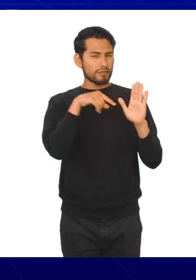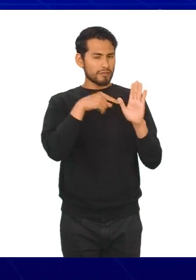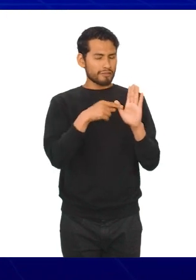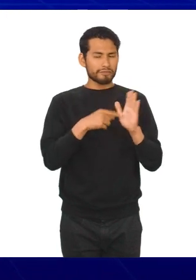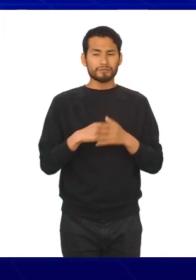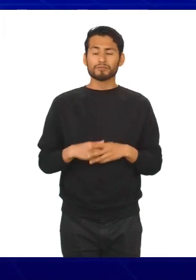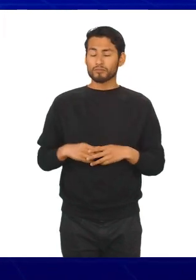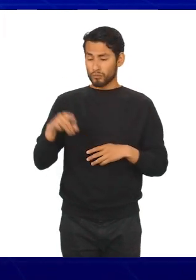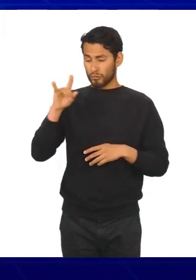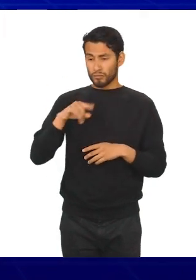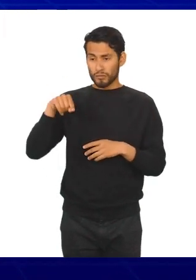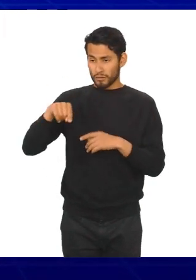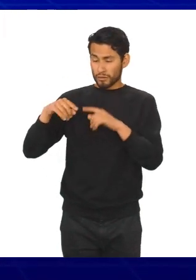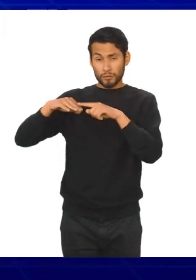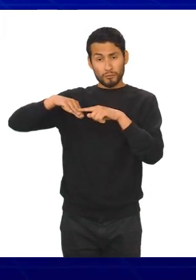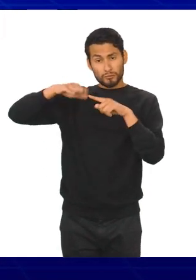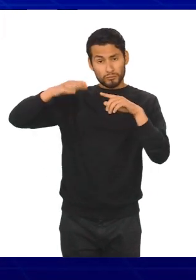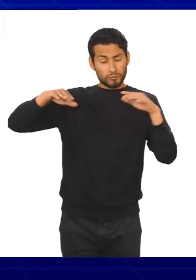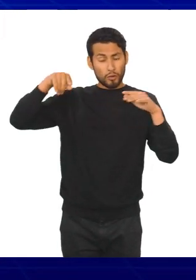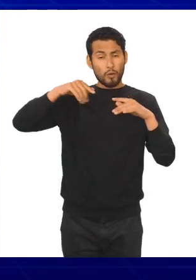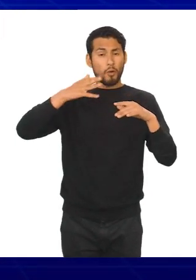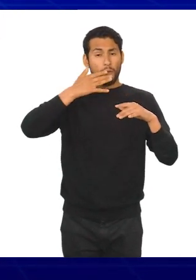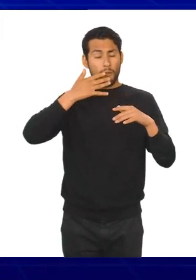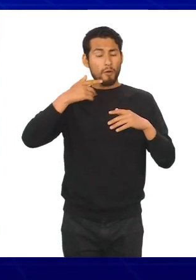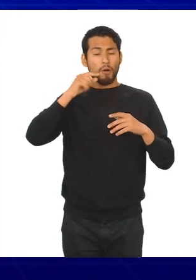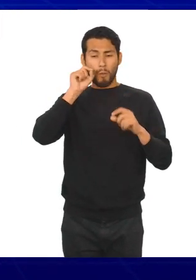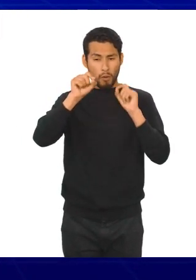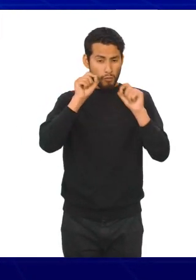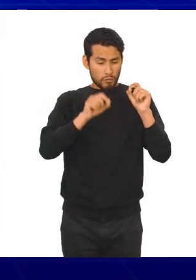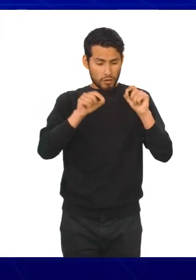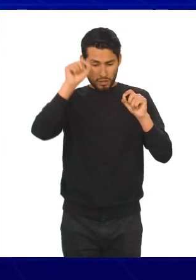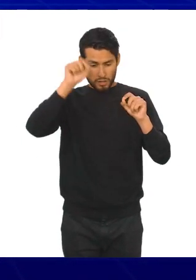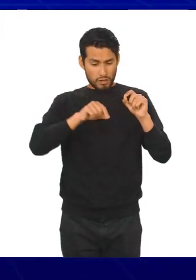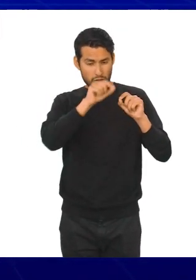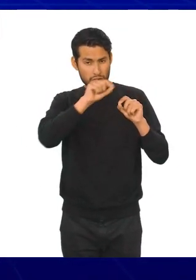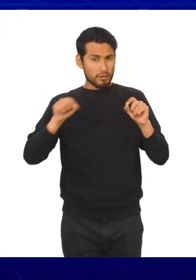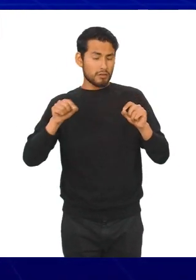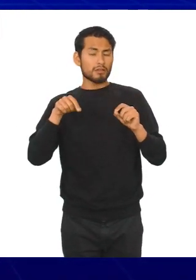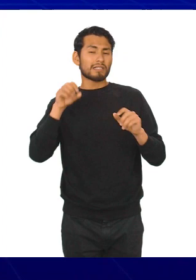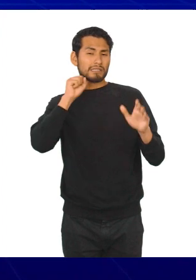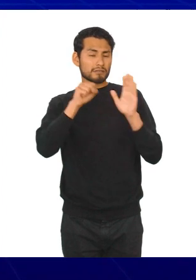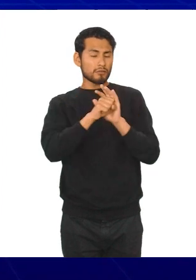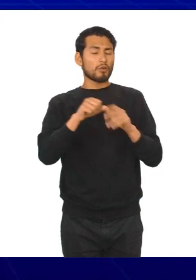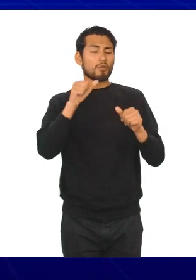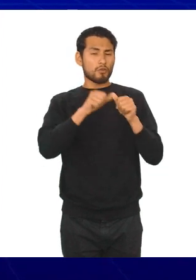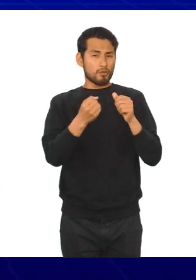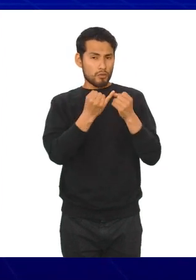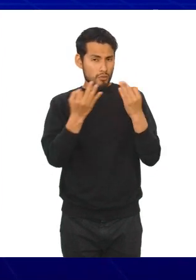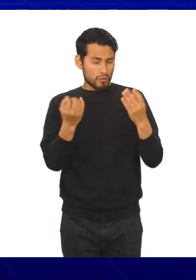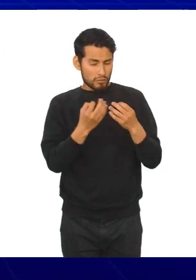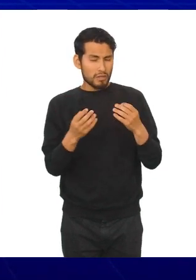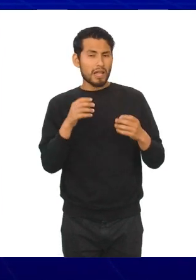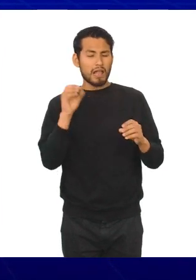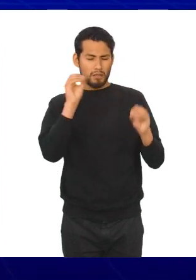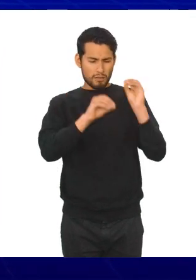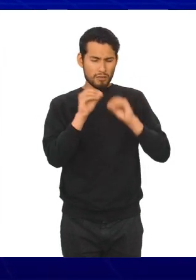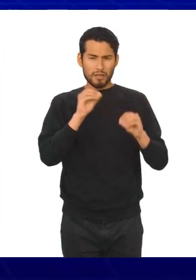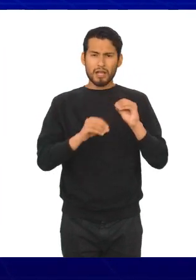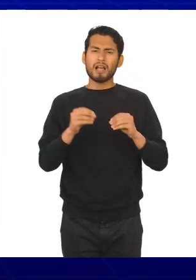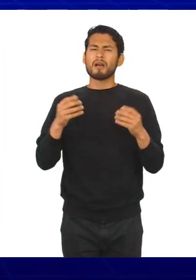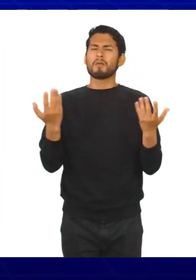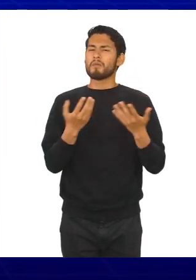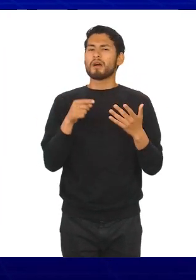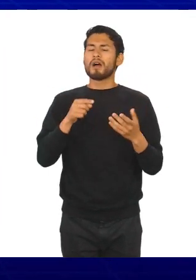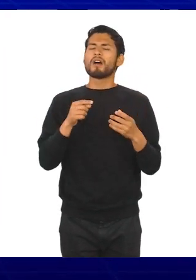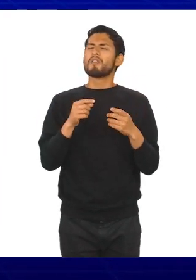uso de los sombreados, los colores, puntos, líneas, símbolos, números y textos, todos ellos siguiendo un sistema de